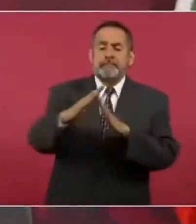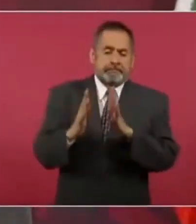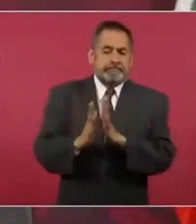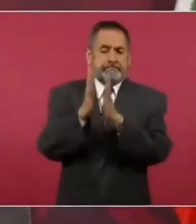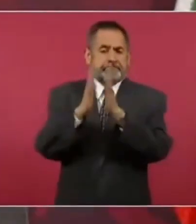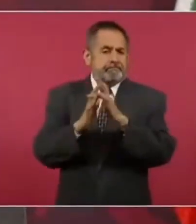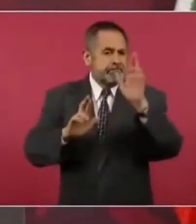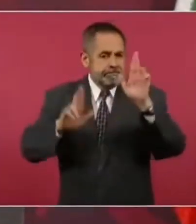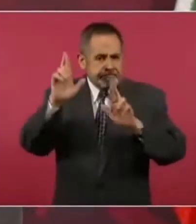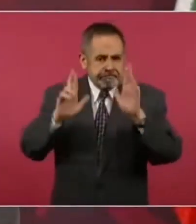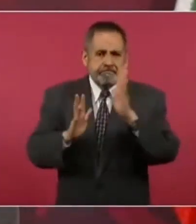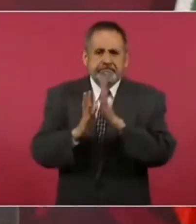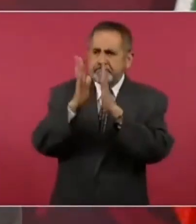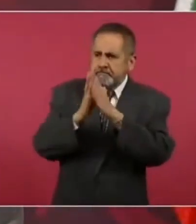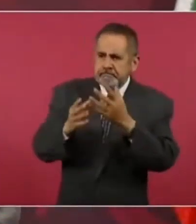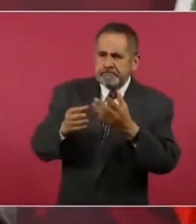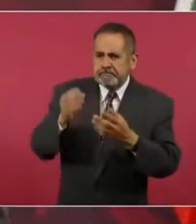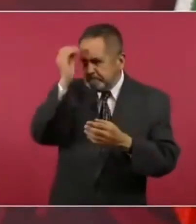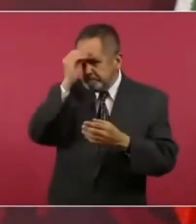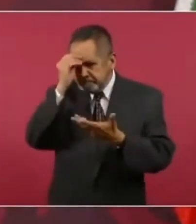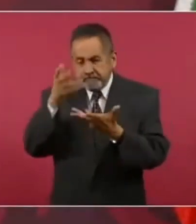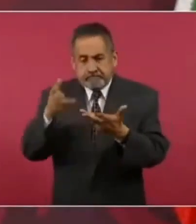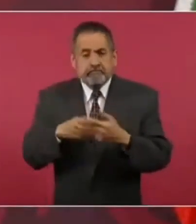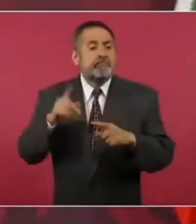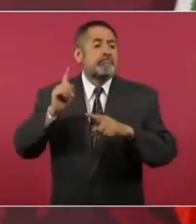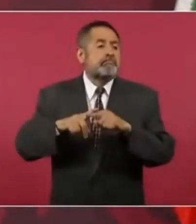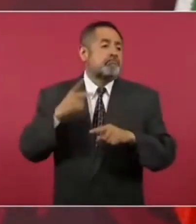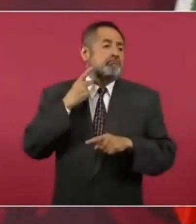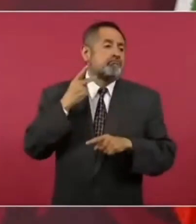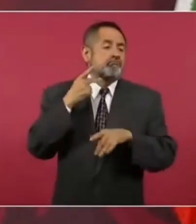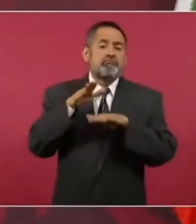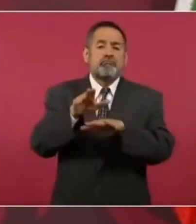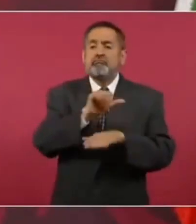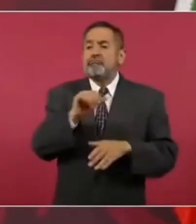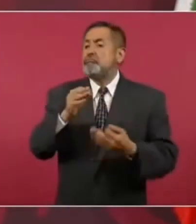en estas decisiones, que la política es asunto de todos,